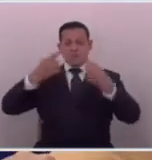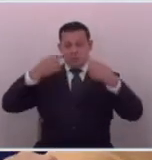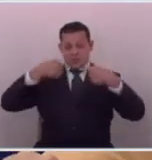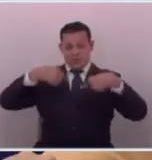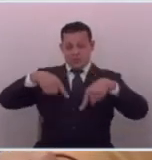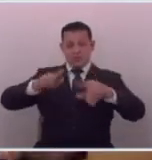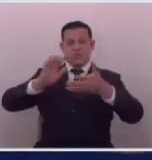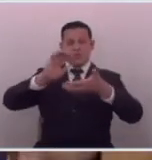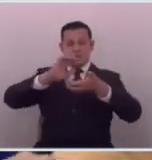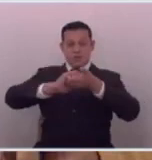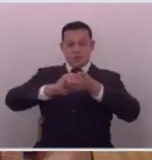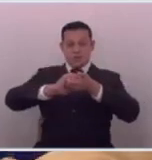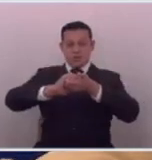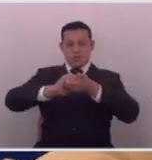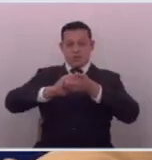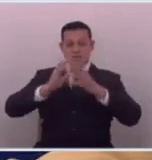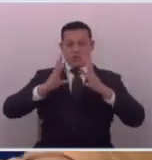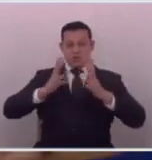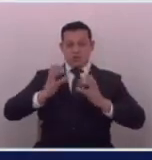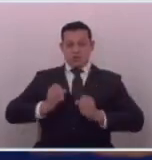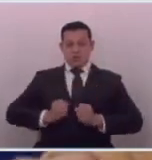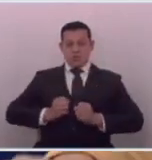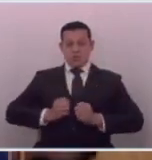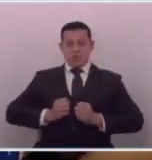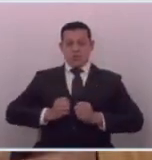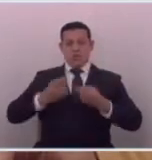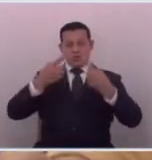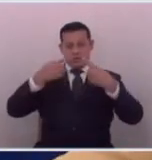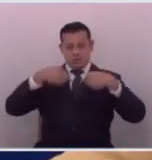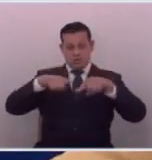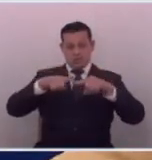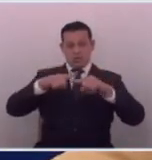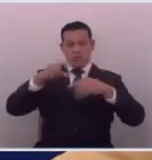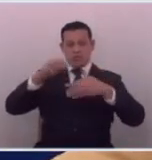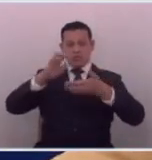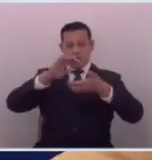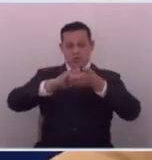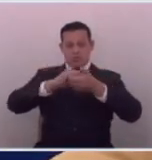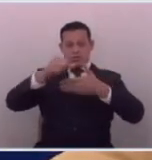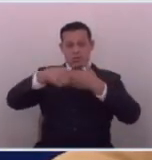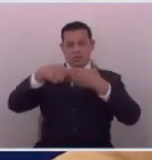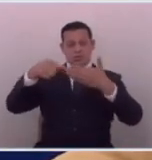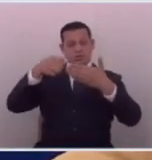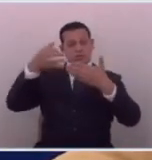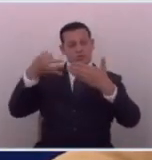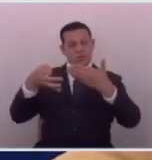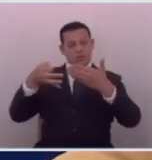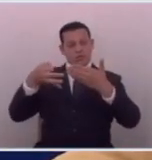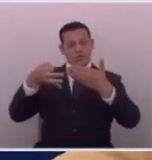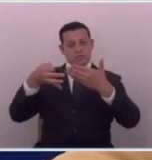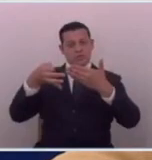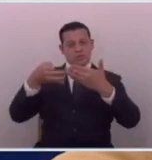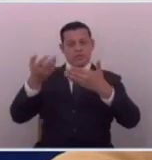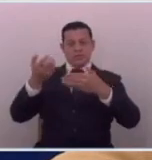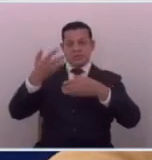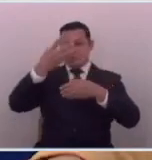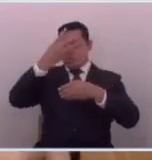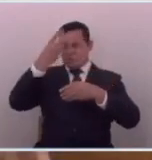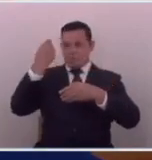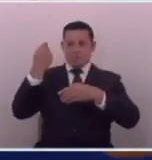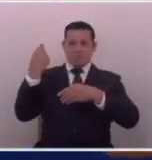de la mano con este gobierno sigue de la mano con esta asamblea legislativa y está dejando atrás